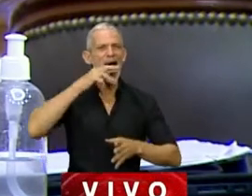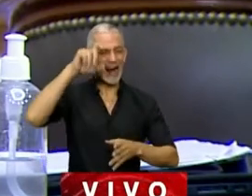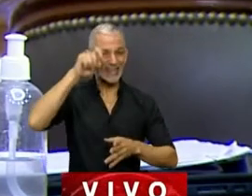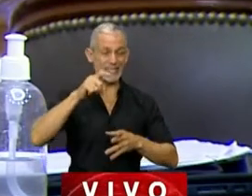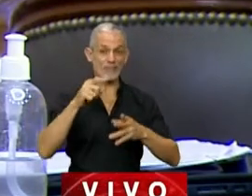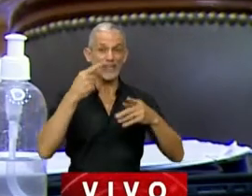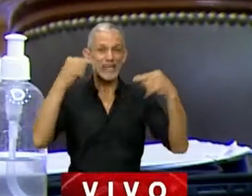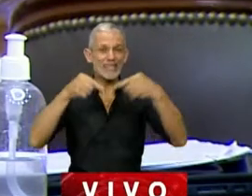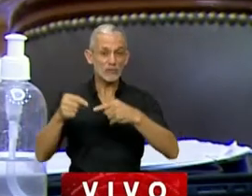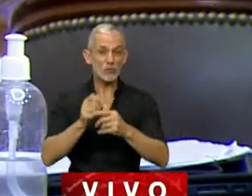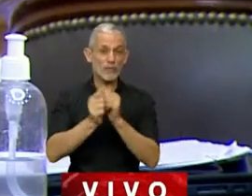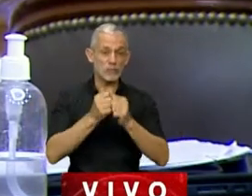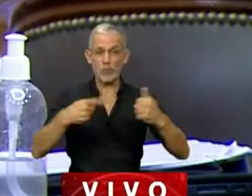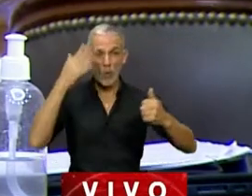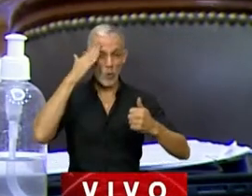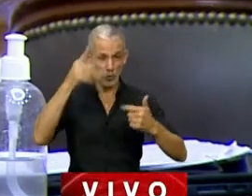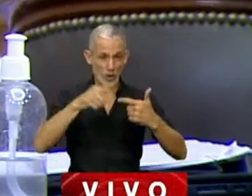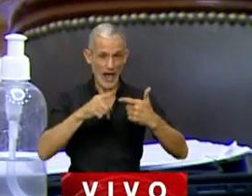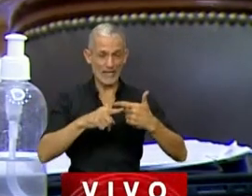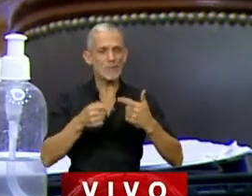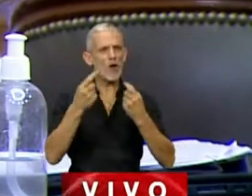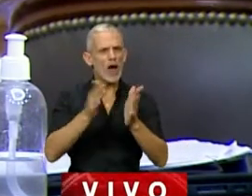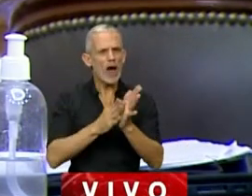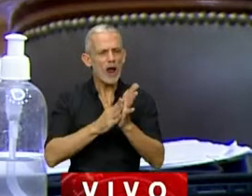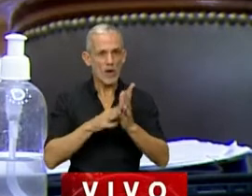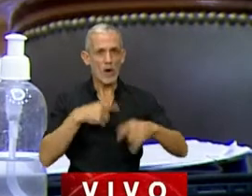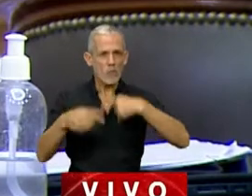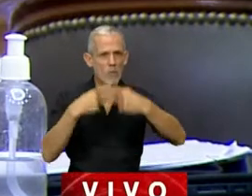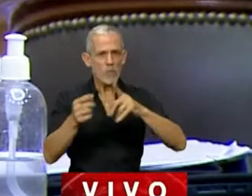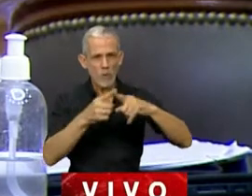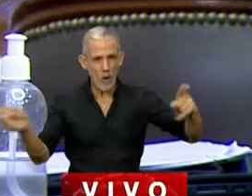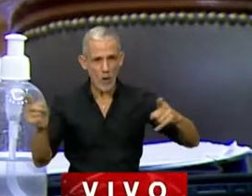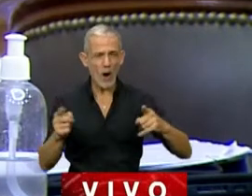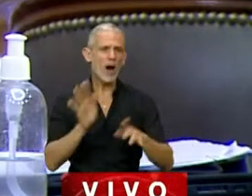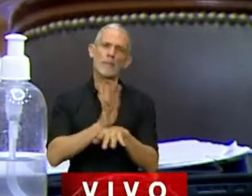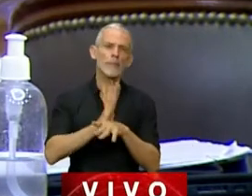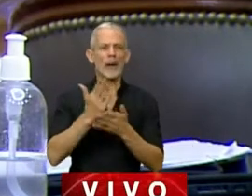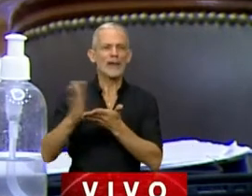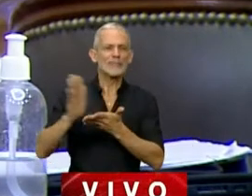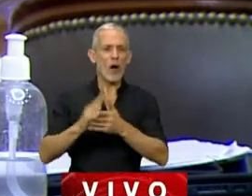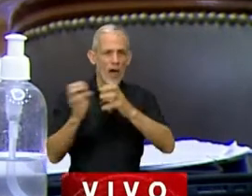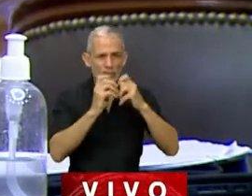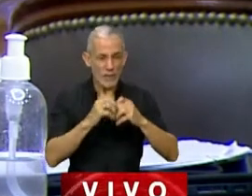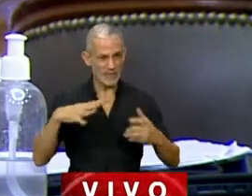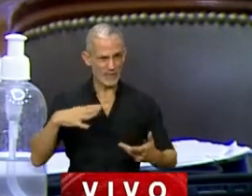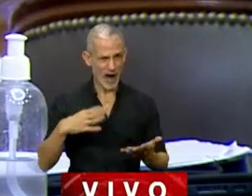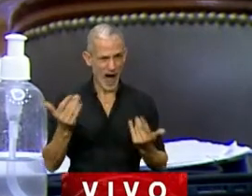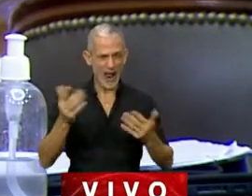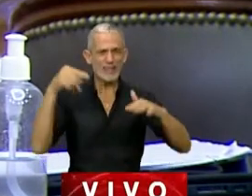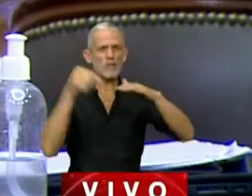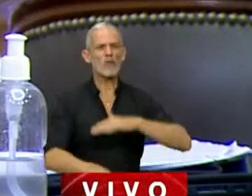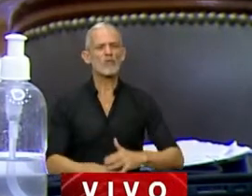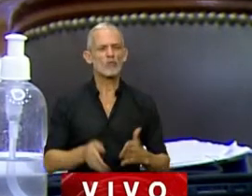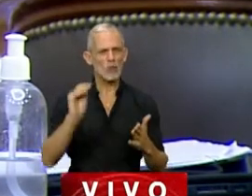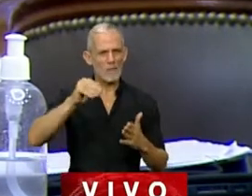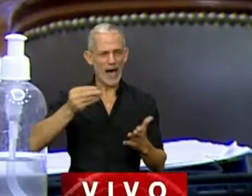industria y las instituciones culturales. Pero garantizar esta continuidad no implica la exclusión de un debate todavía pendiente y más profundo.